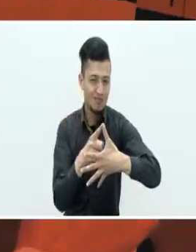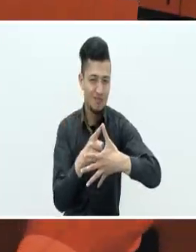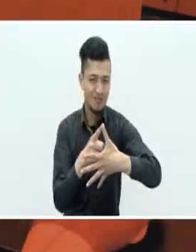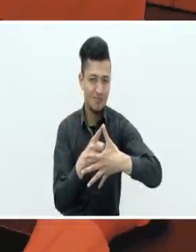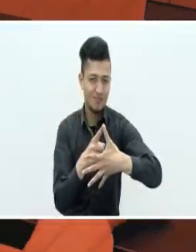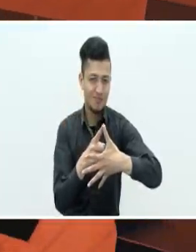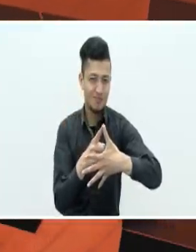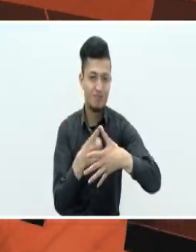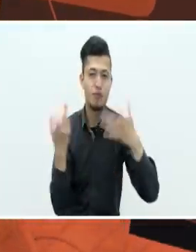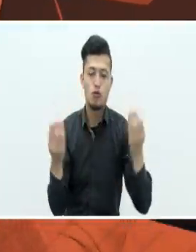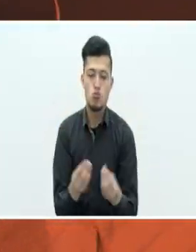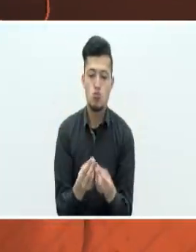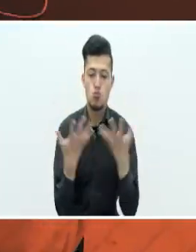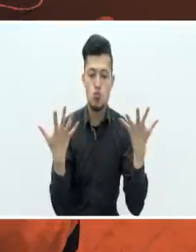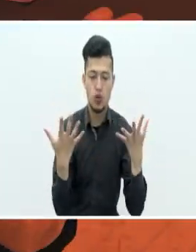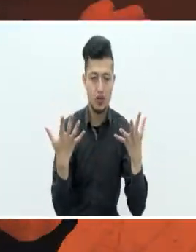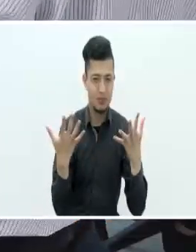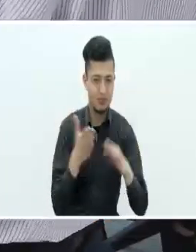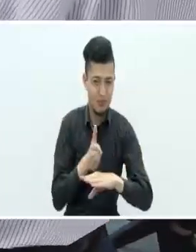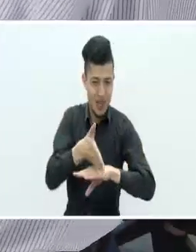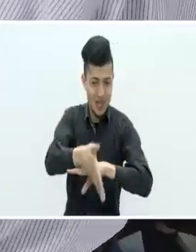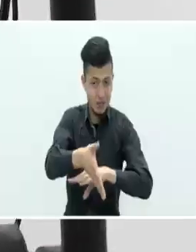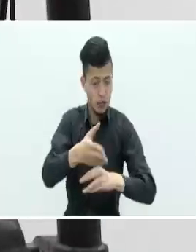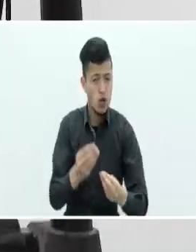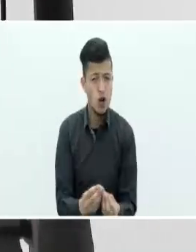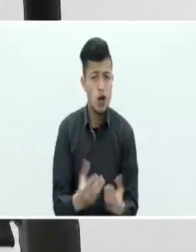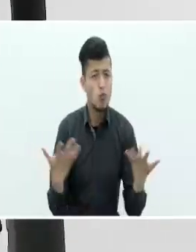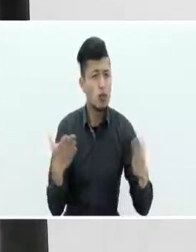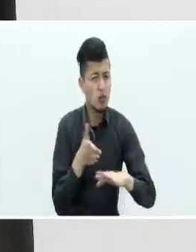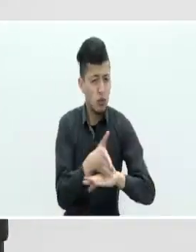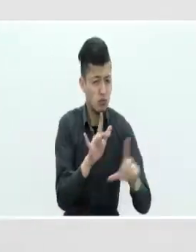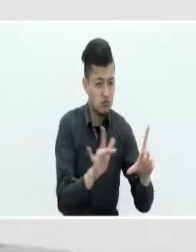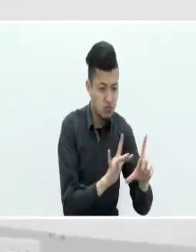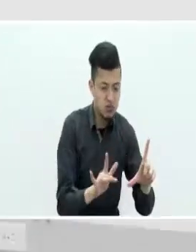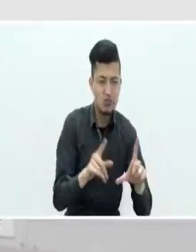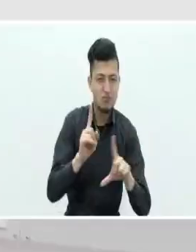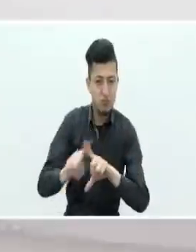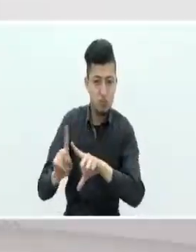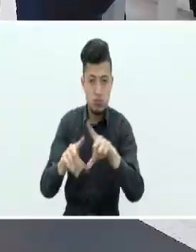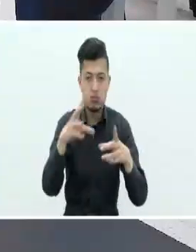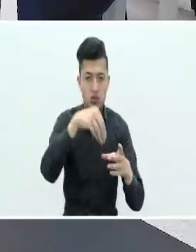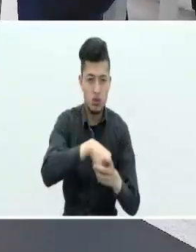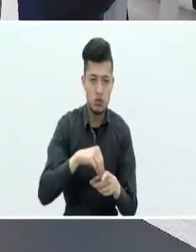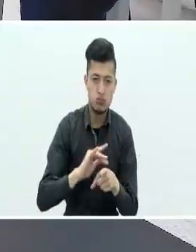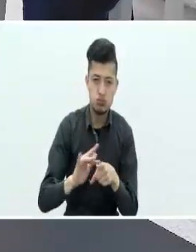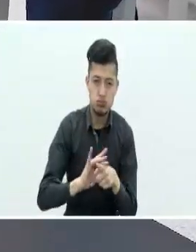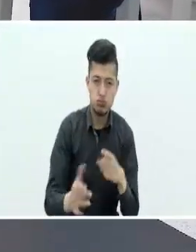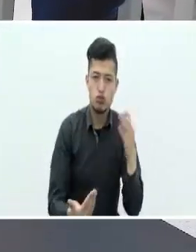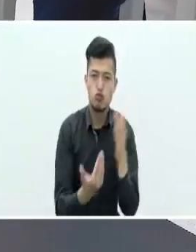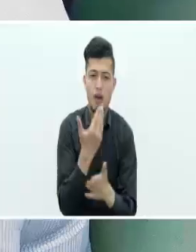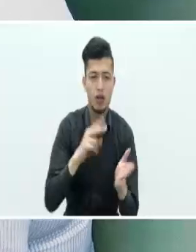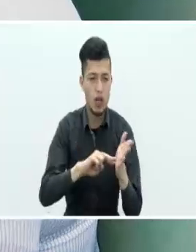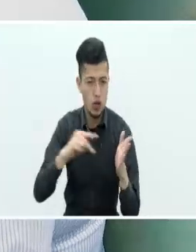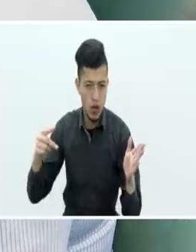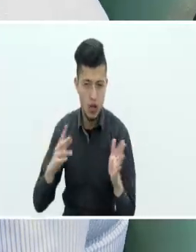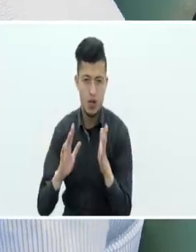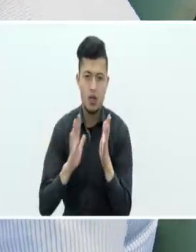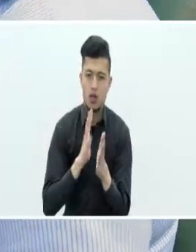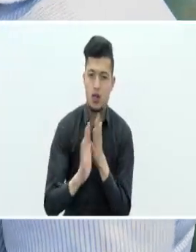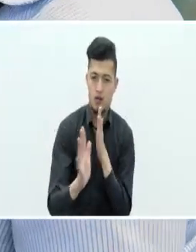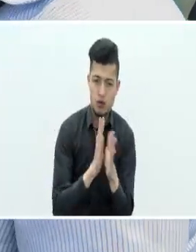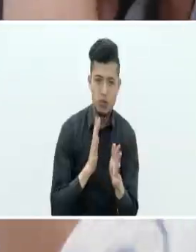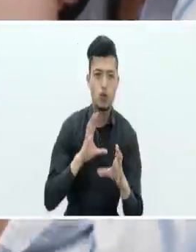Ambiente de Multimedia Este ambiente cuenta con un conjunto de recursos para la aplicación de nuevas tecnologías de la información y